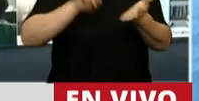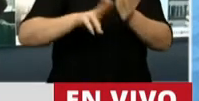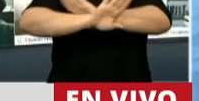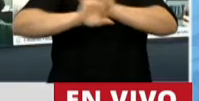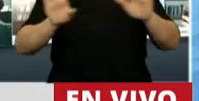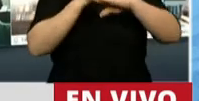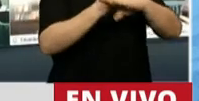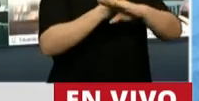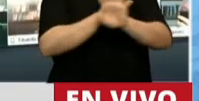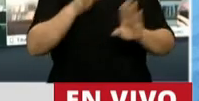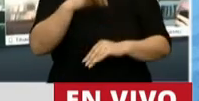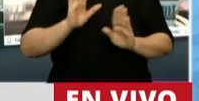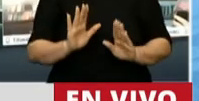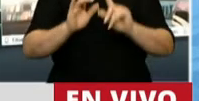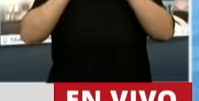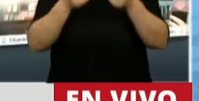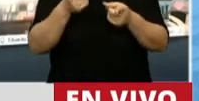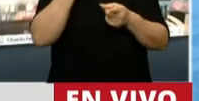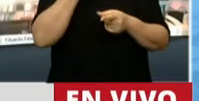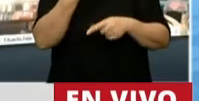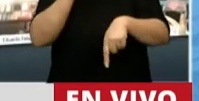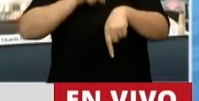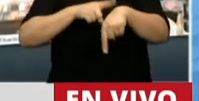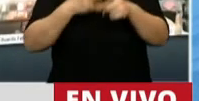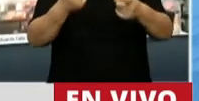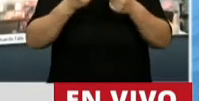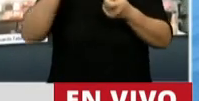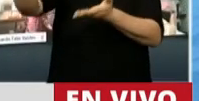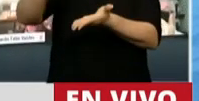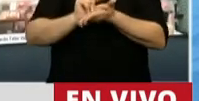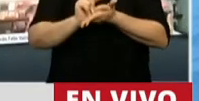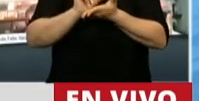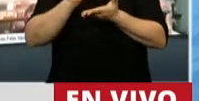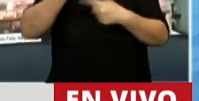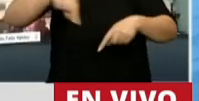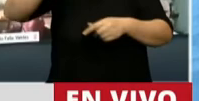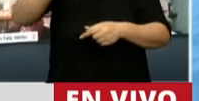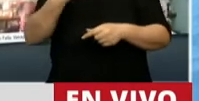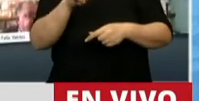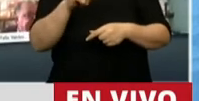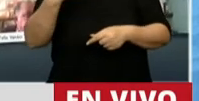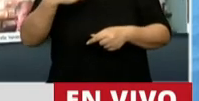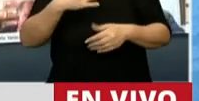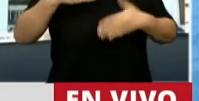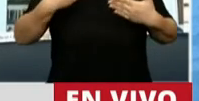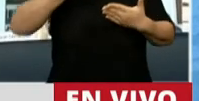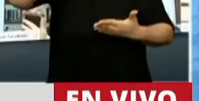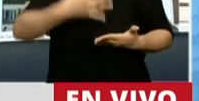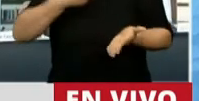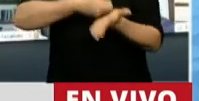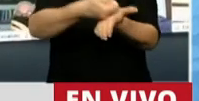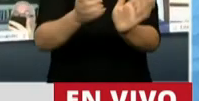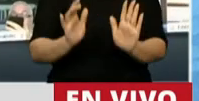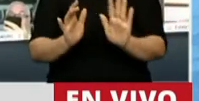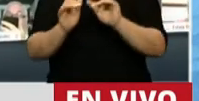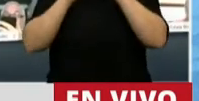realmente, cuando se tenga que tomar, no sea en condiciones de sumisión y postración. Para terminar, señor presidente, es necesario